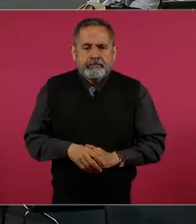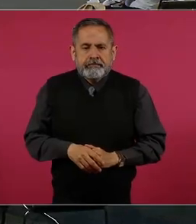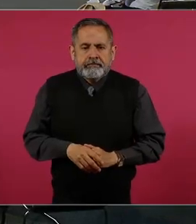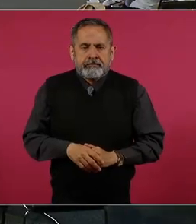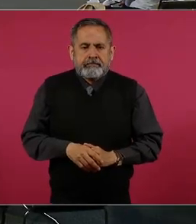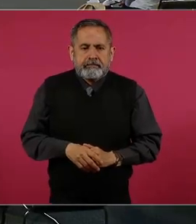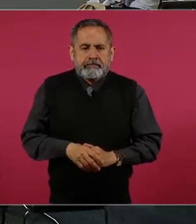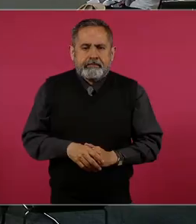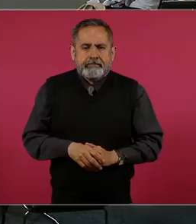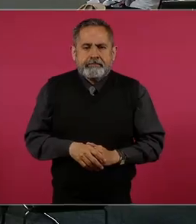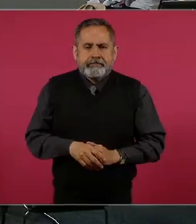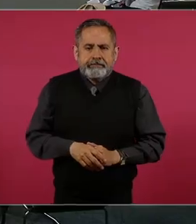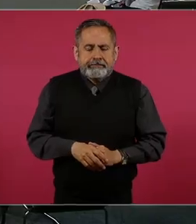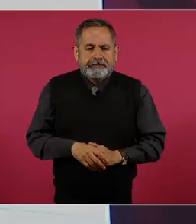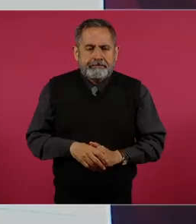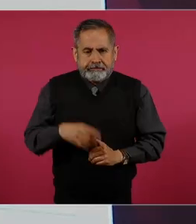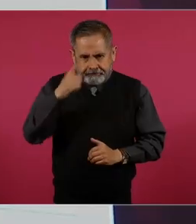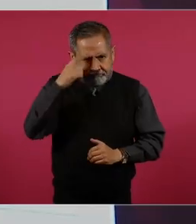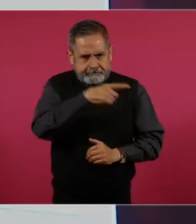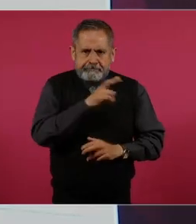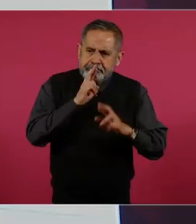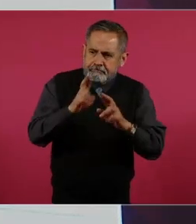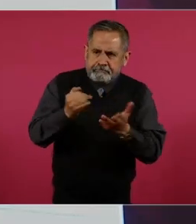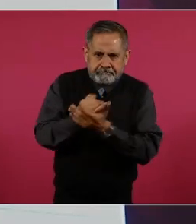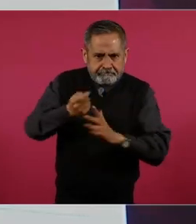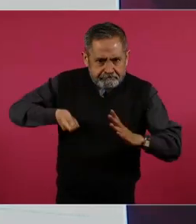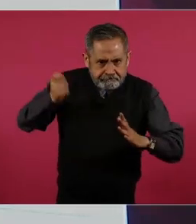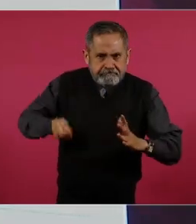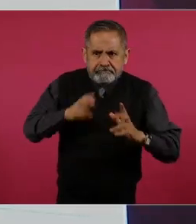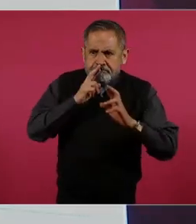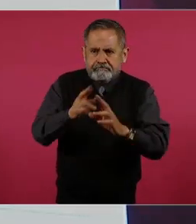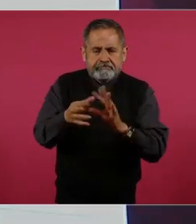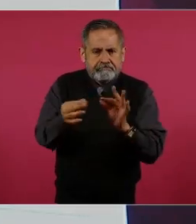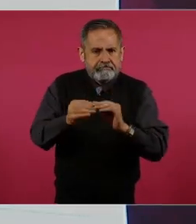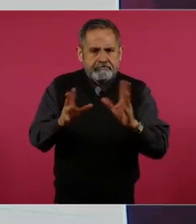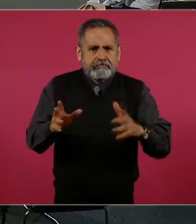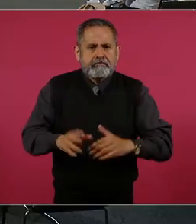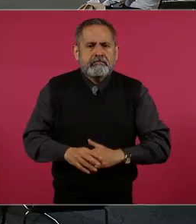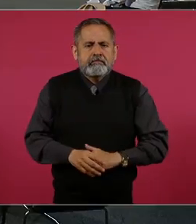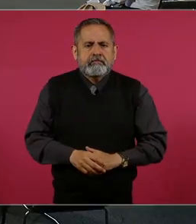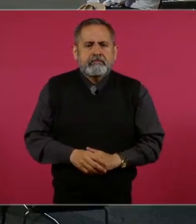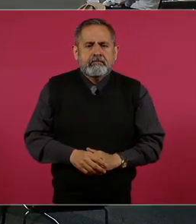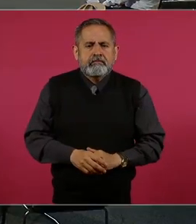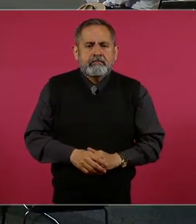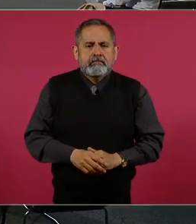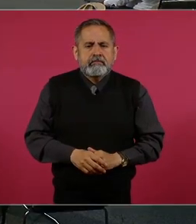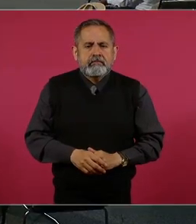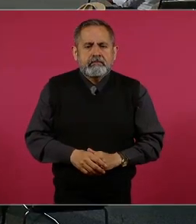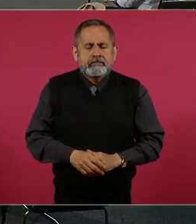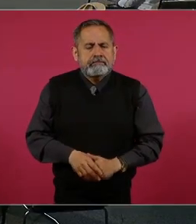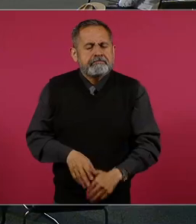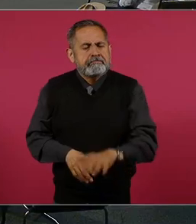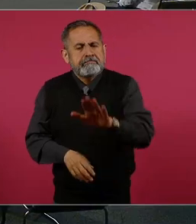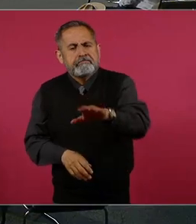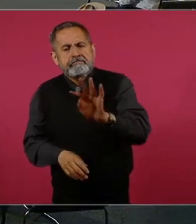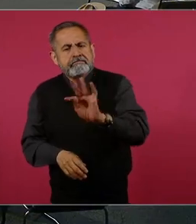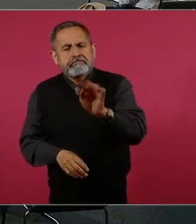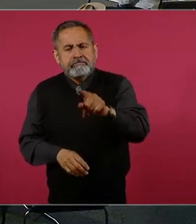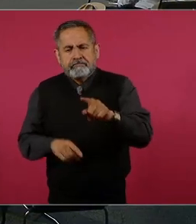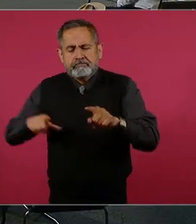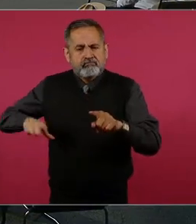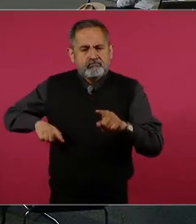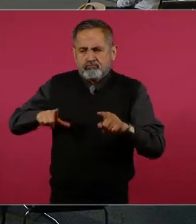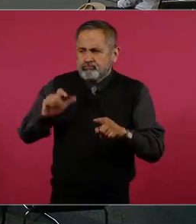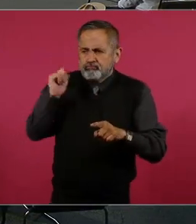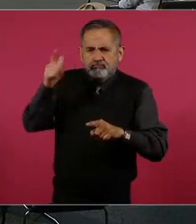para que los resuelvan. En caso de que no resolvieran todos estos casos, presidente, ¿su gobierno tomaría